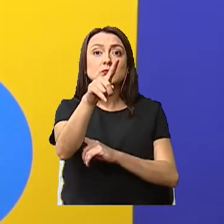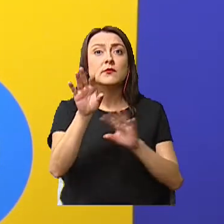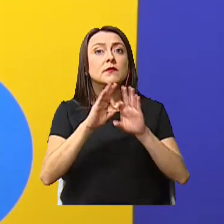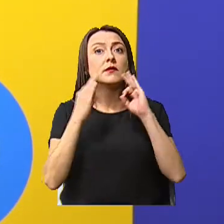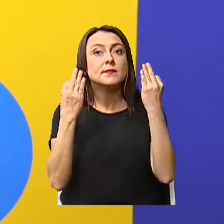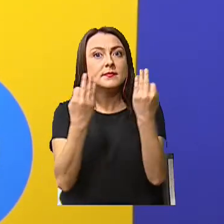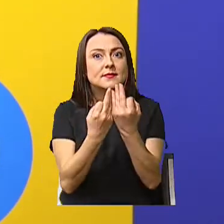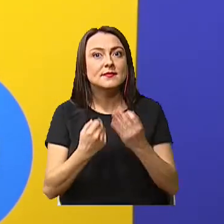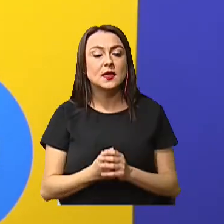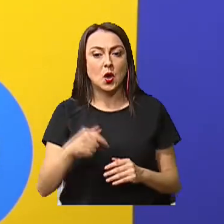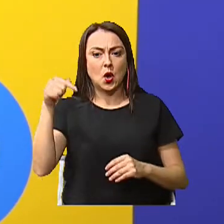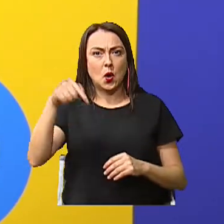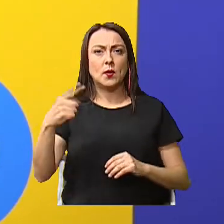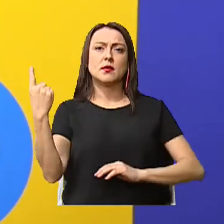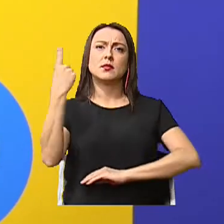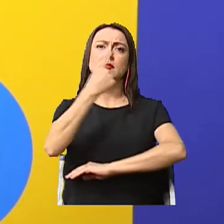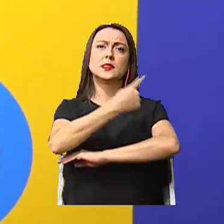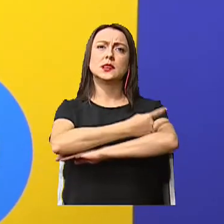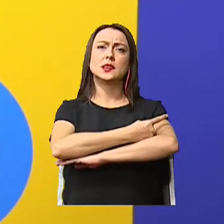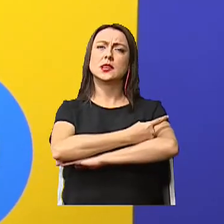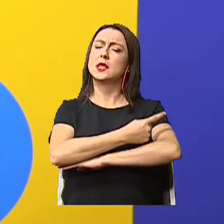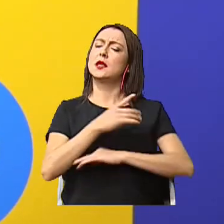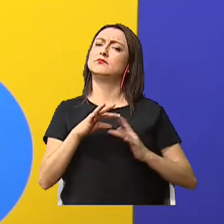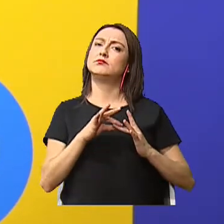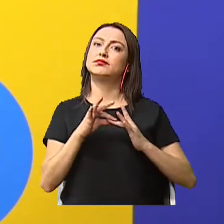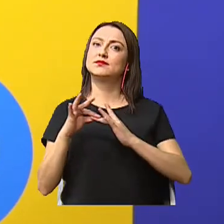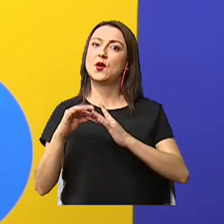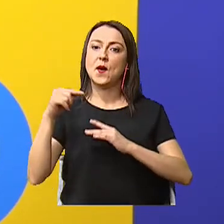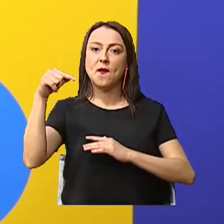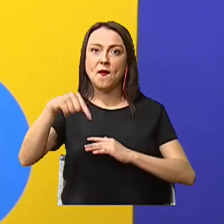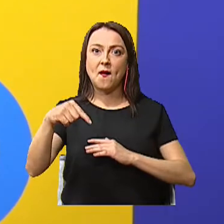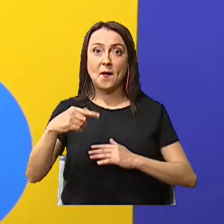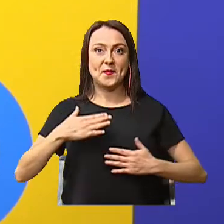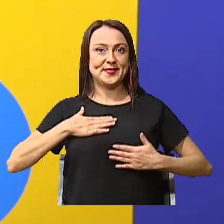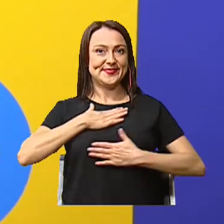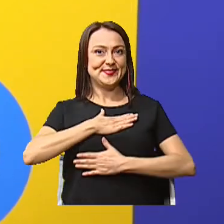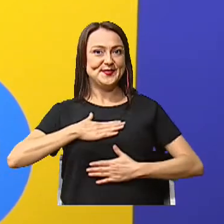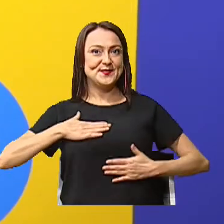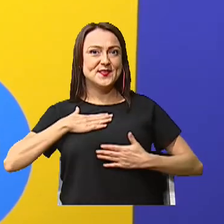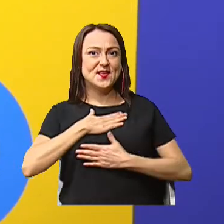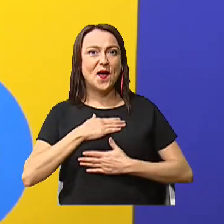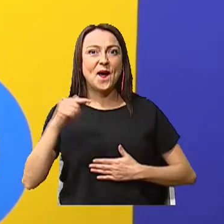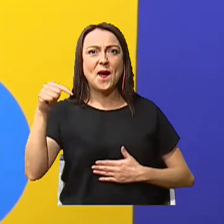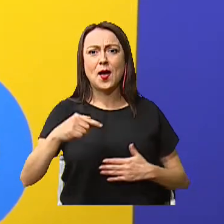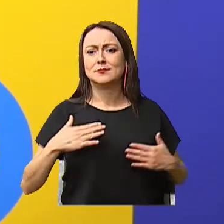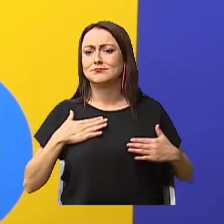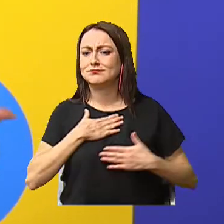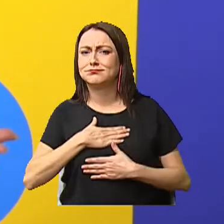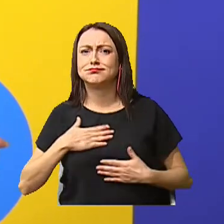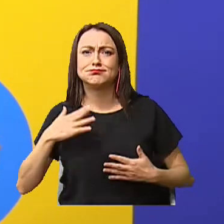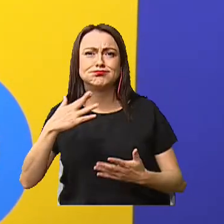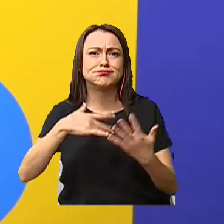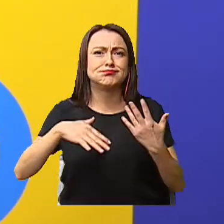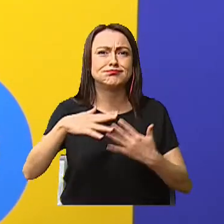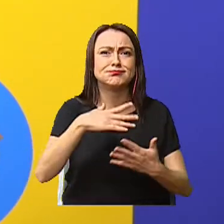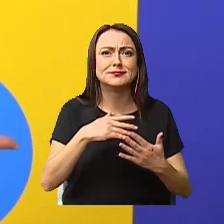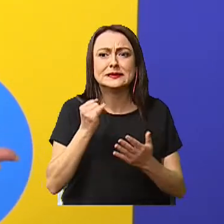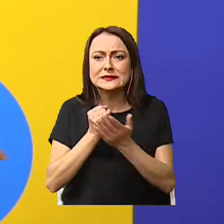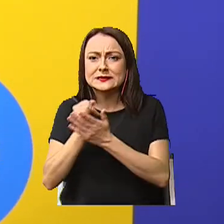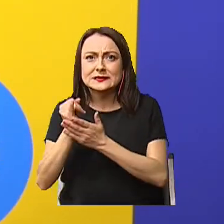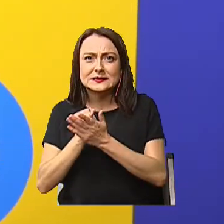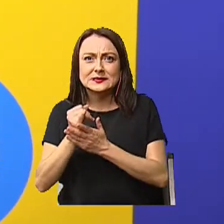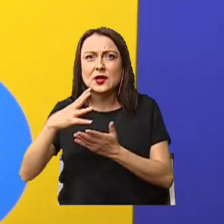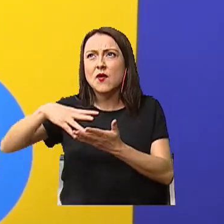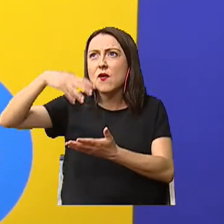familias. Hoy es un día muy especial. Hoy vamos a disfrutar, hoy vamos a divertirnos, vamos a explorar y adquirir